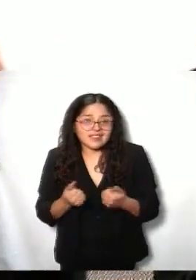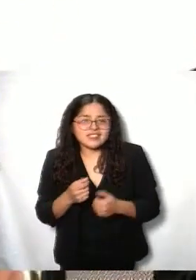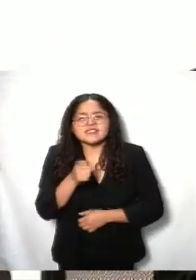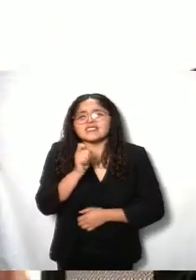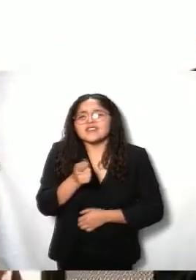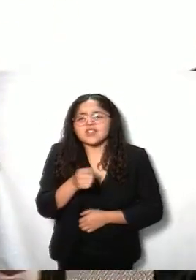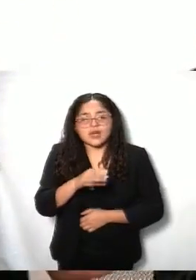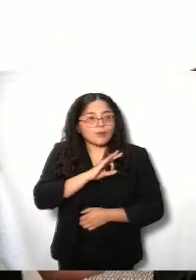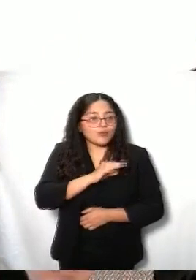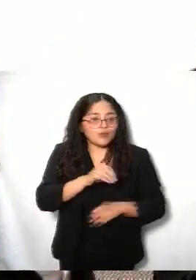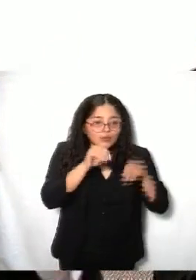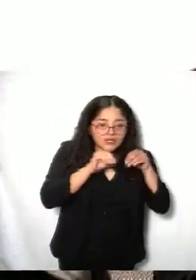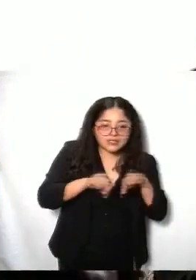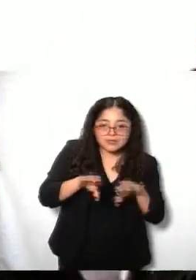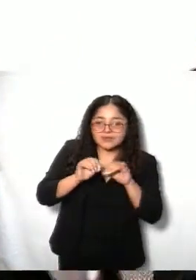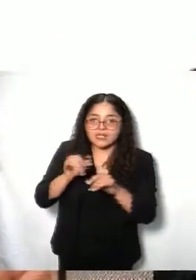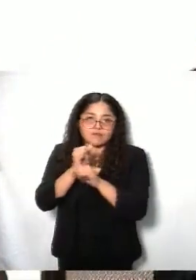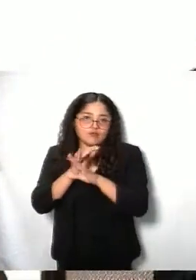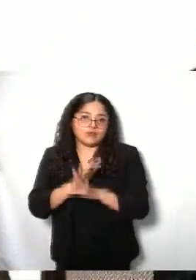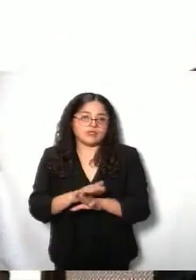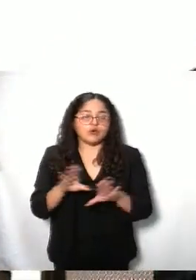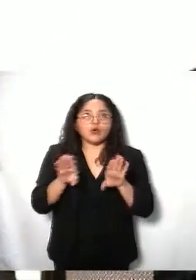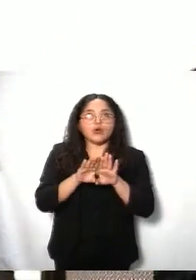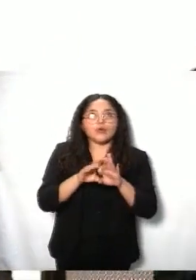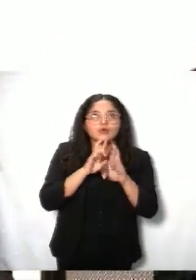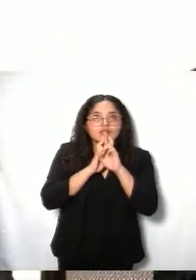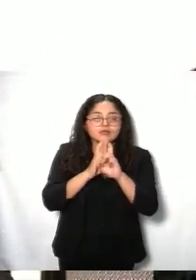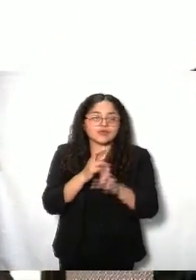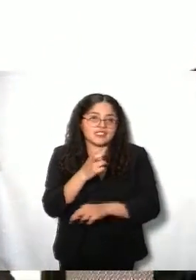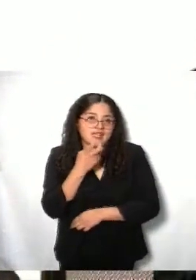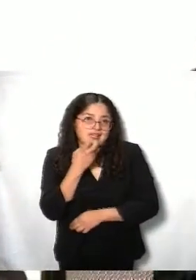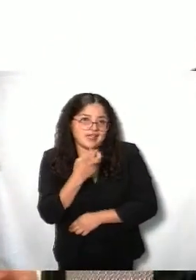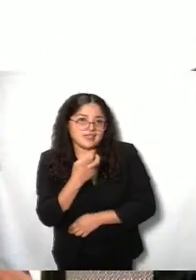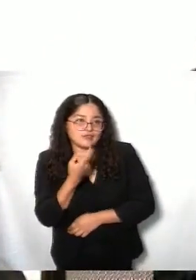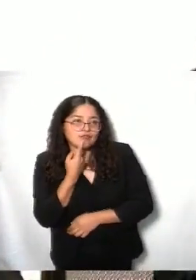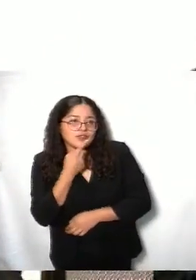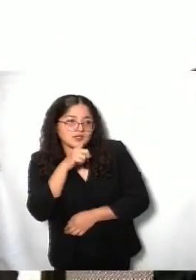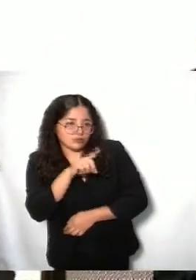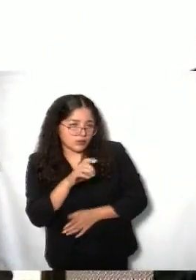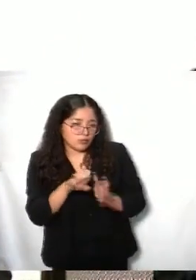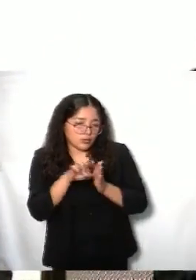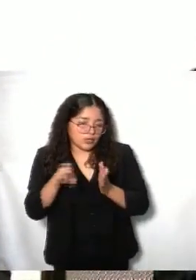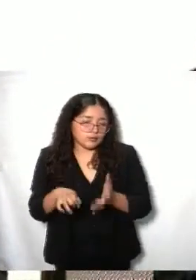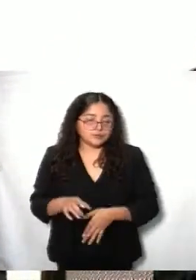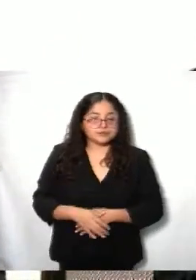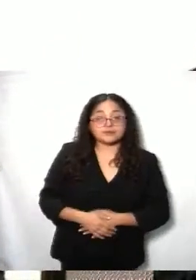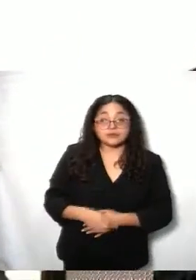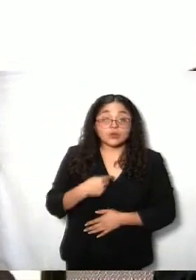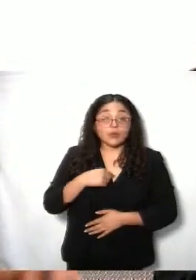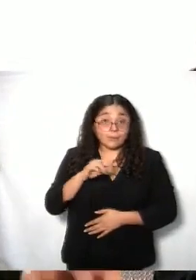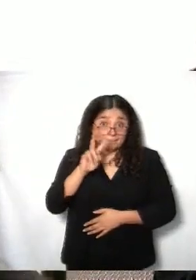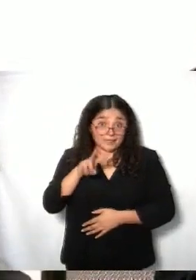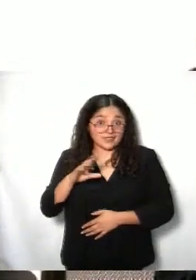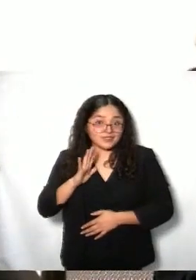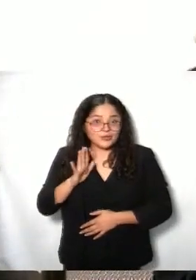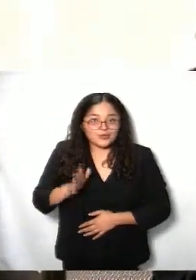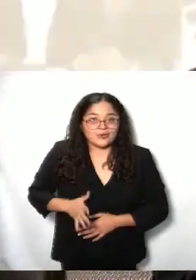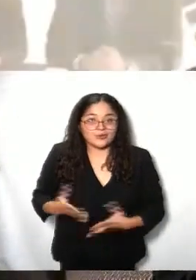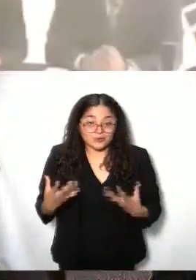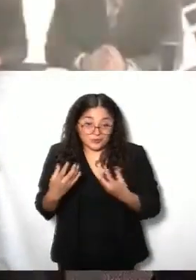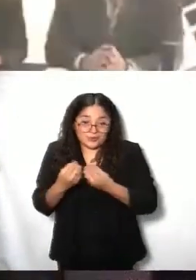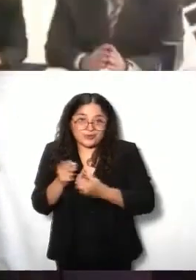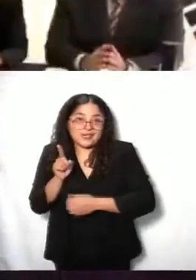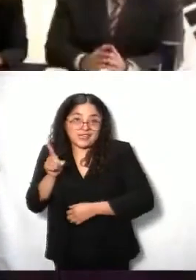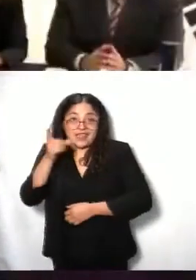transmitir de manera más sencilla cómo resolvemos estos recursos de revisión. Para mí es un privilegio estar también al lado de la doctora